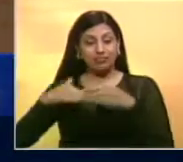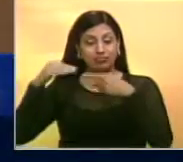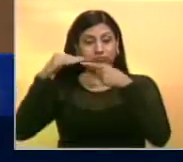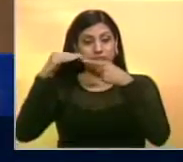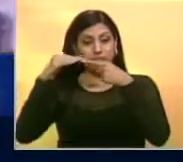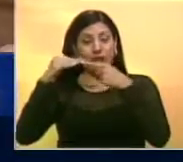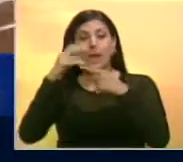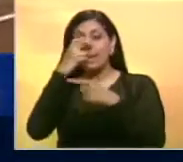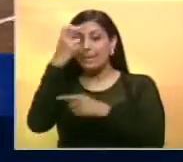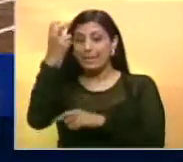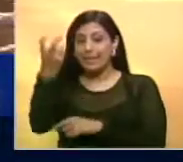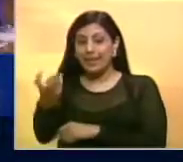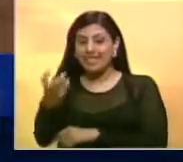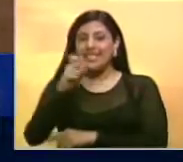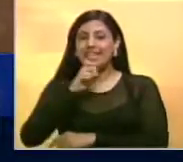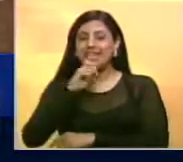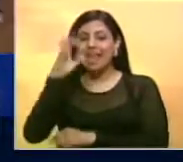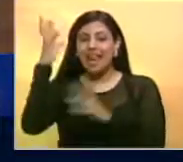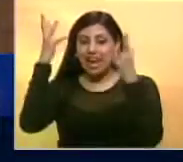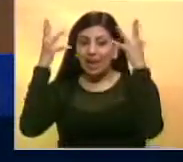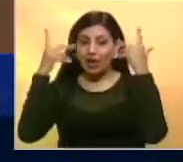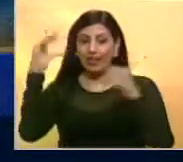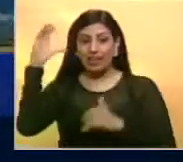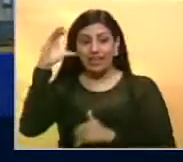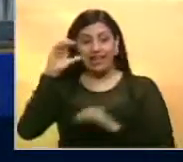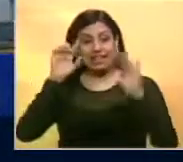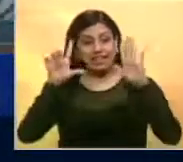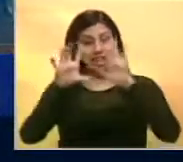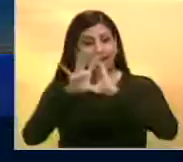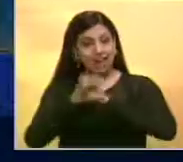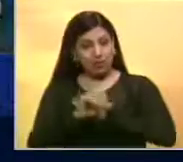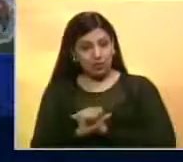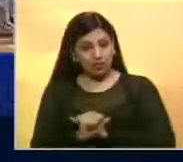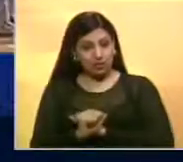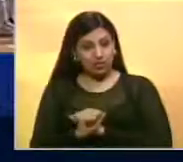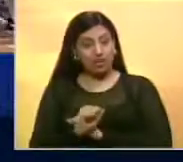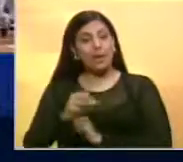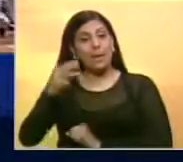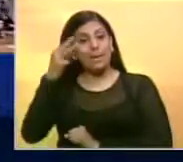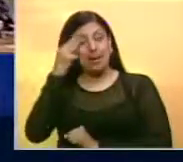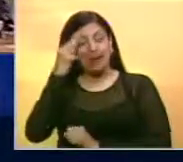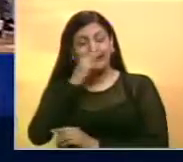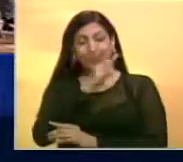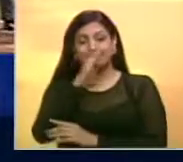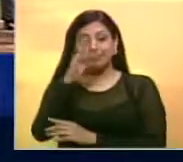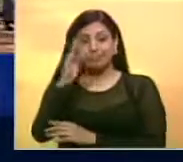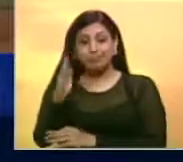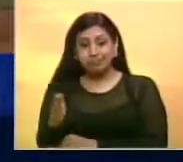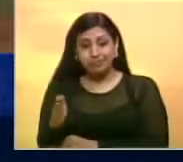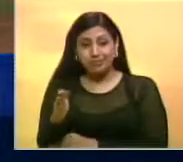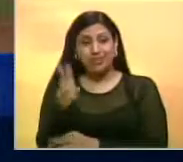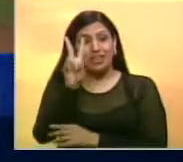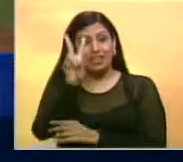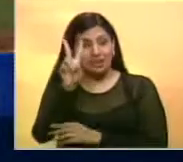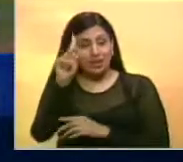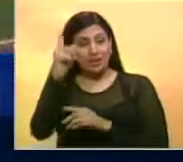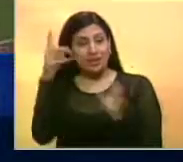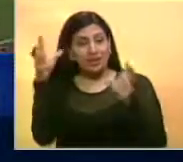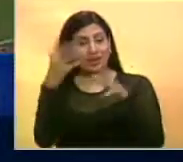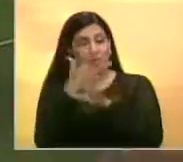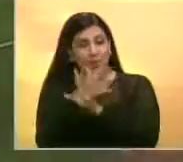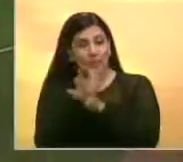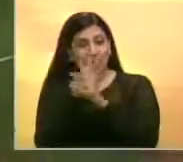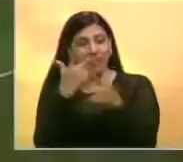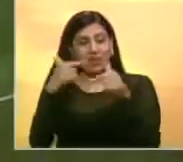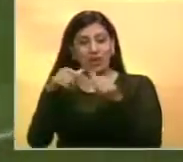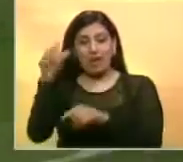de uno cuando visiten a los leones del Caracas desde las 7 de la noche La nave turca superó a los melenudos en los dos primeros juegos de la serie